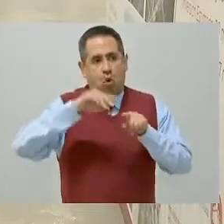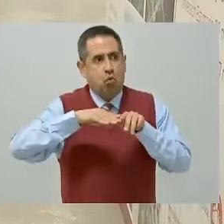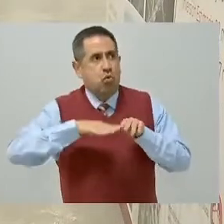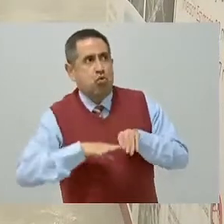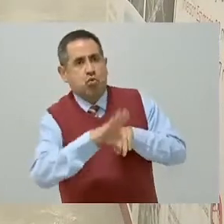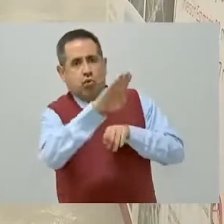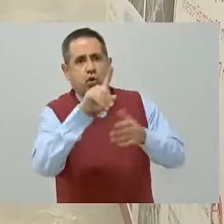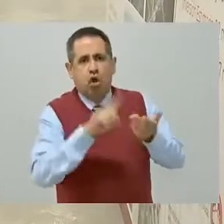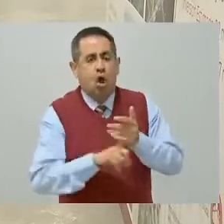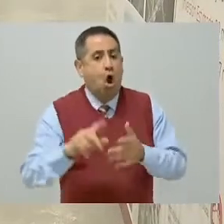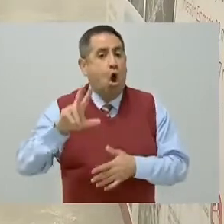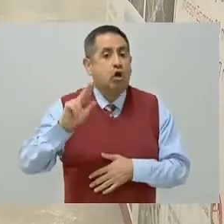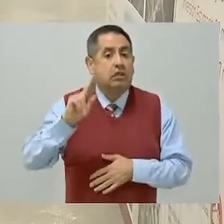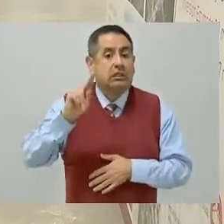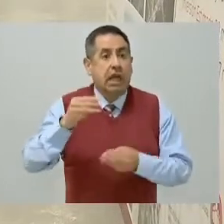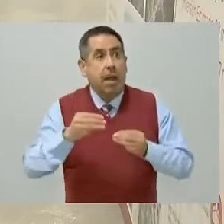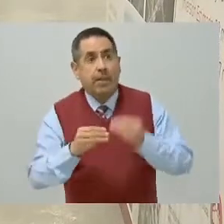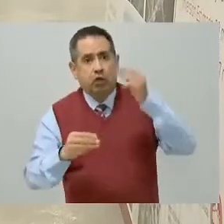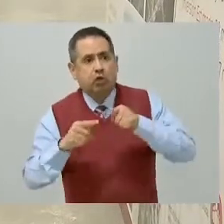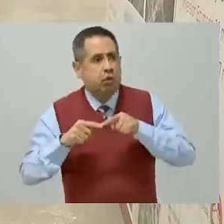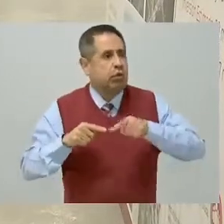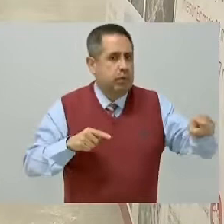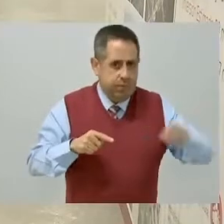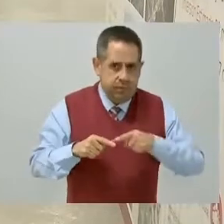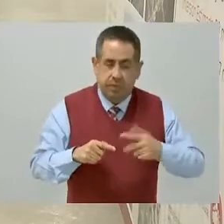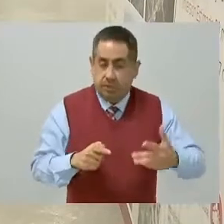de 80 metros en todo el recorrido.